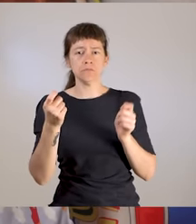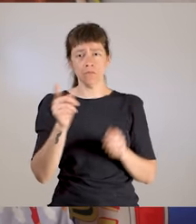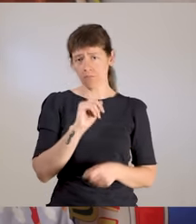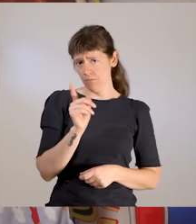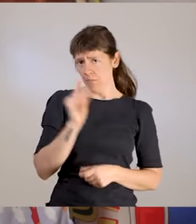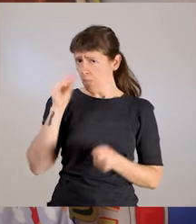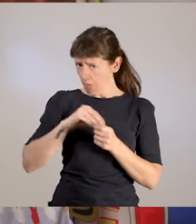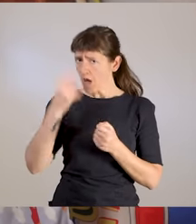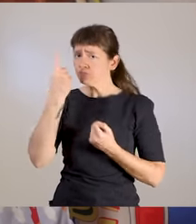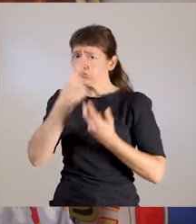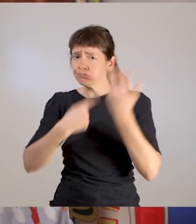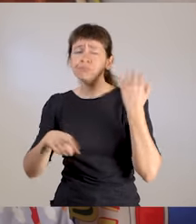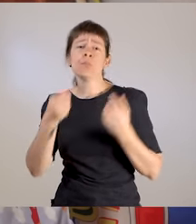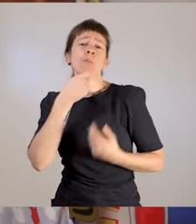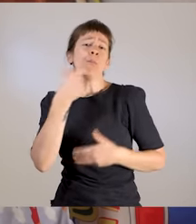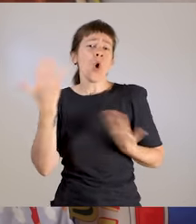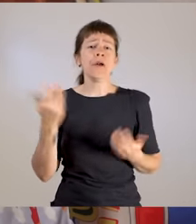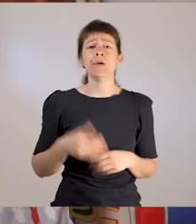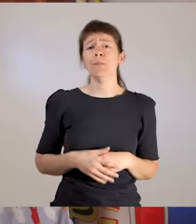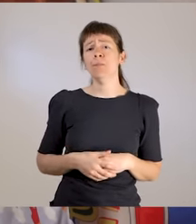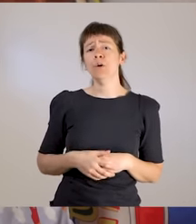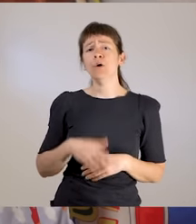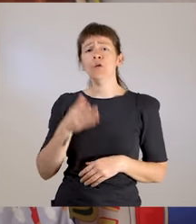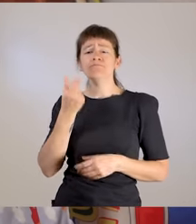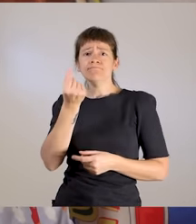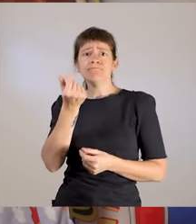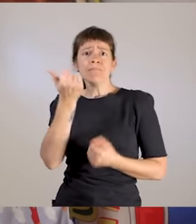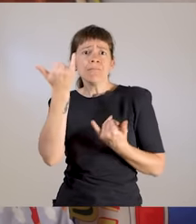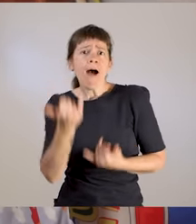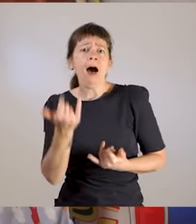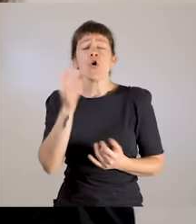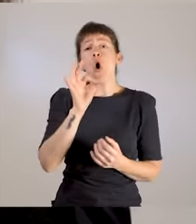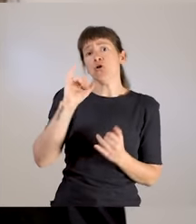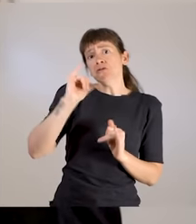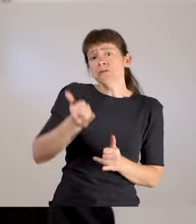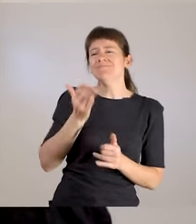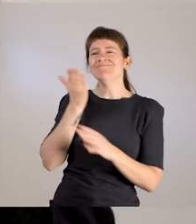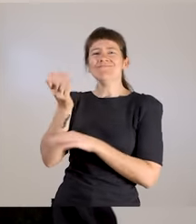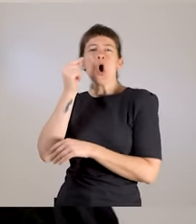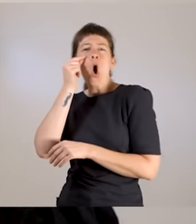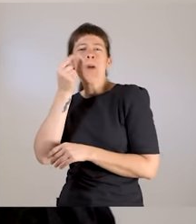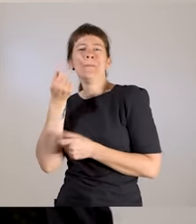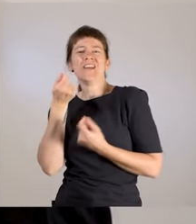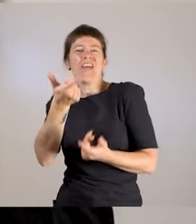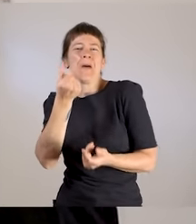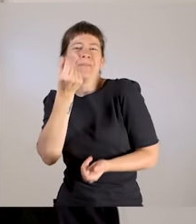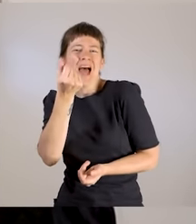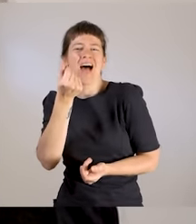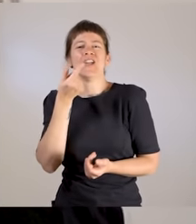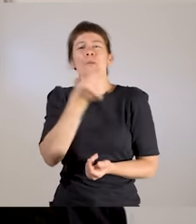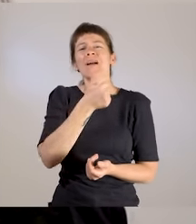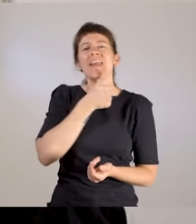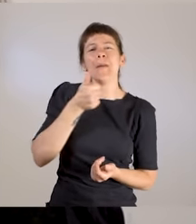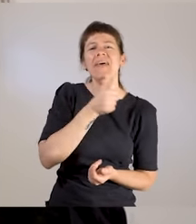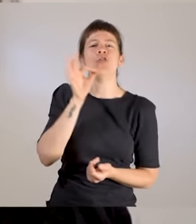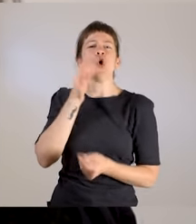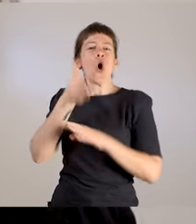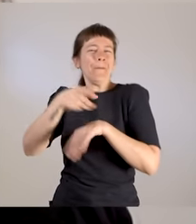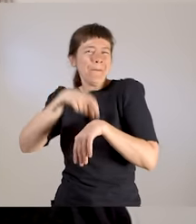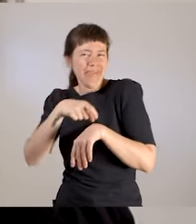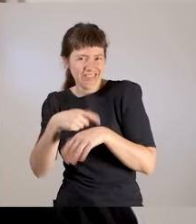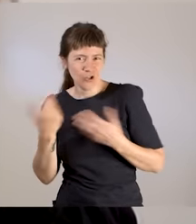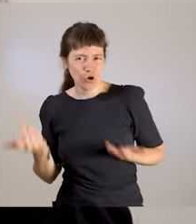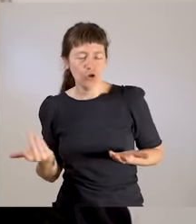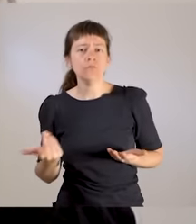y te lo tenga que dar un hombre para ir a buscar una medicación o ir a una consulta. La violencia obstétrica, en el caso de que si estás